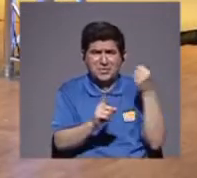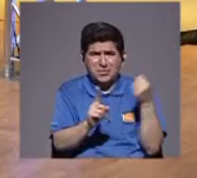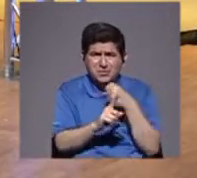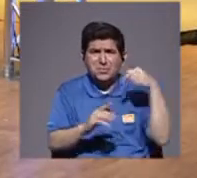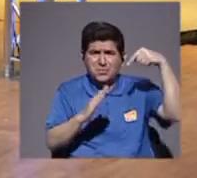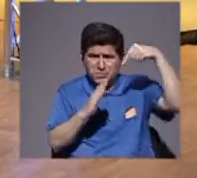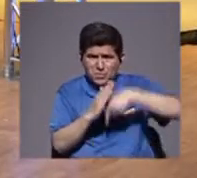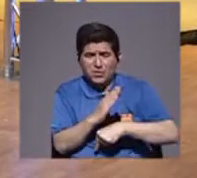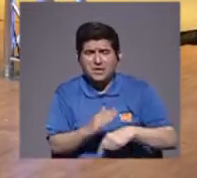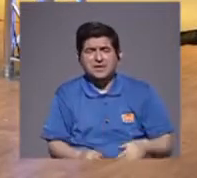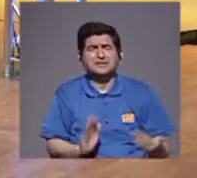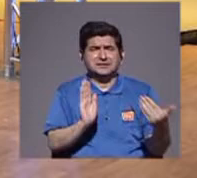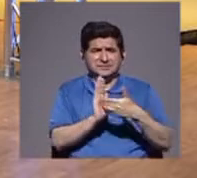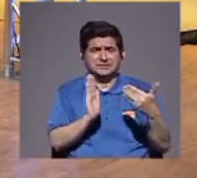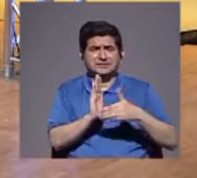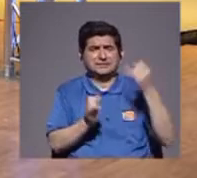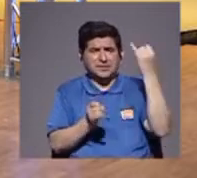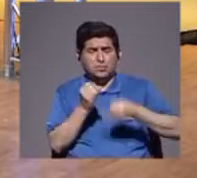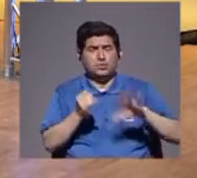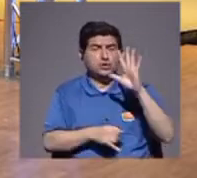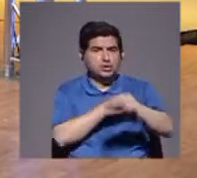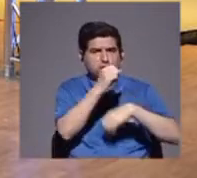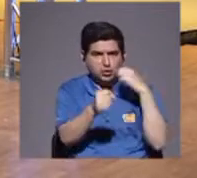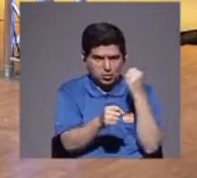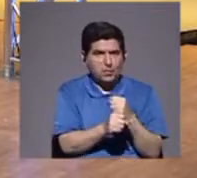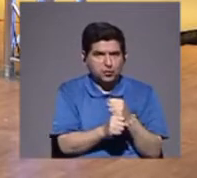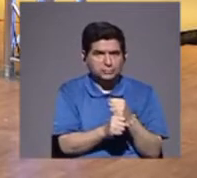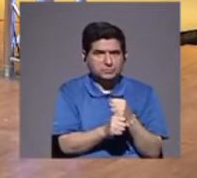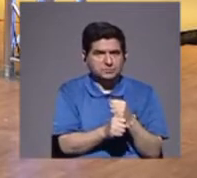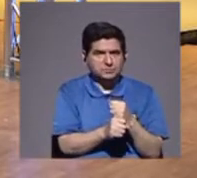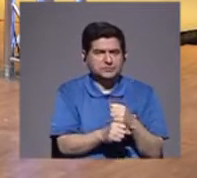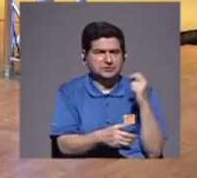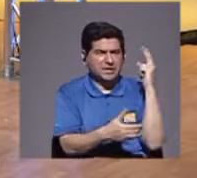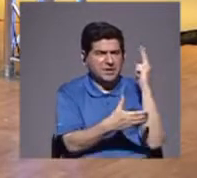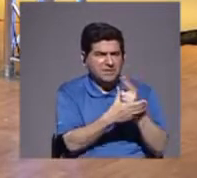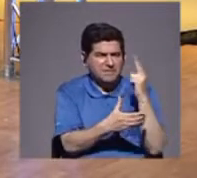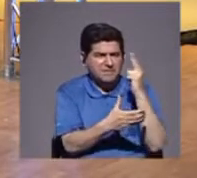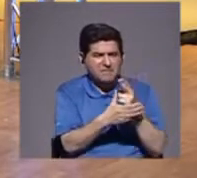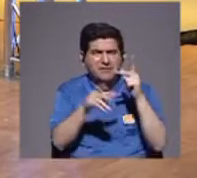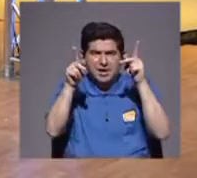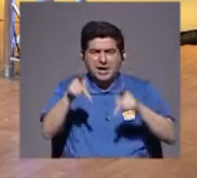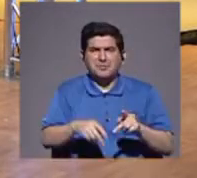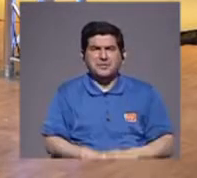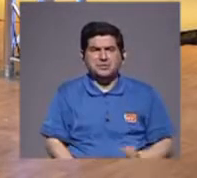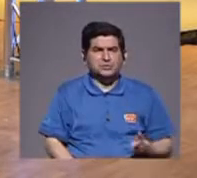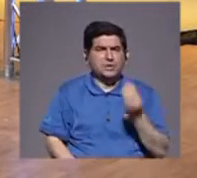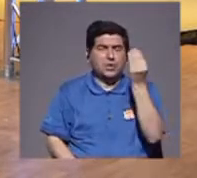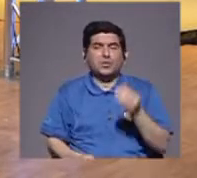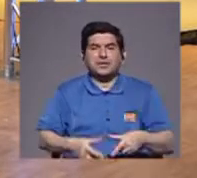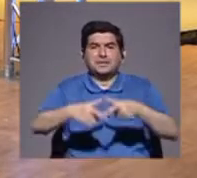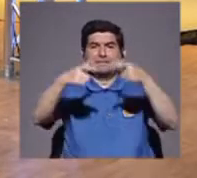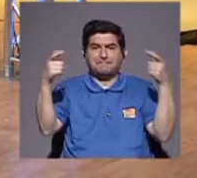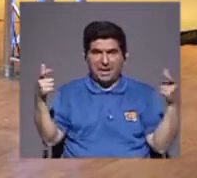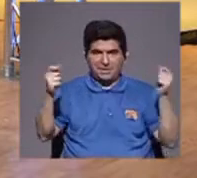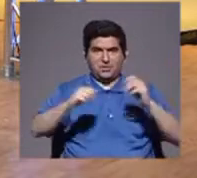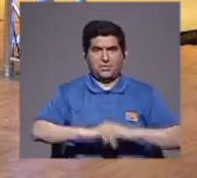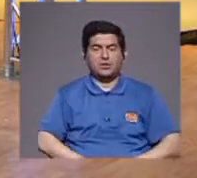extrema, que hemos sufrido, en los últimos cinco años, por ejemplo, de homicidios de personas jóvenes, en su inmensa mayoría,